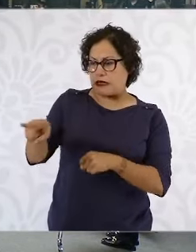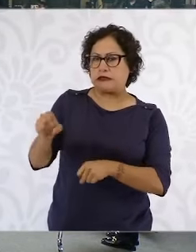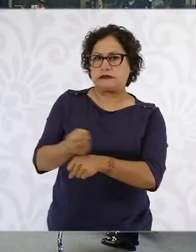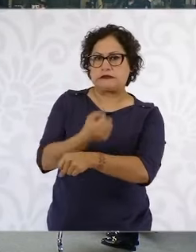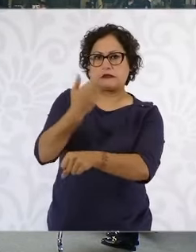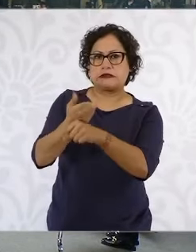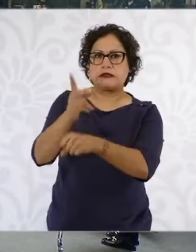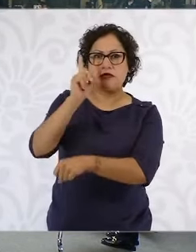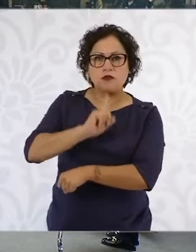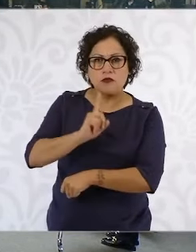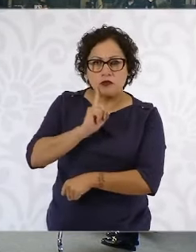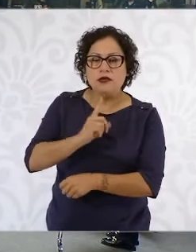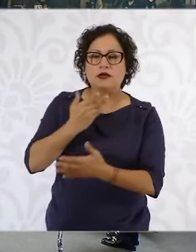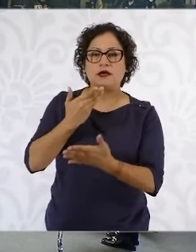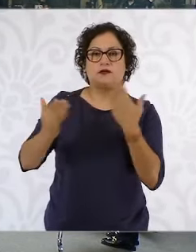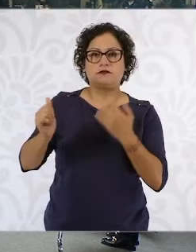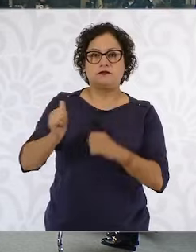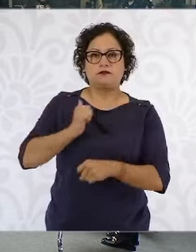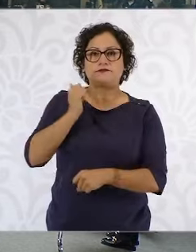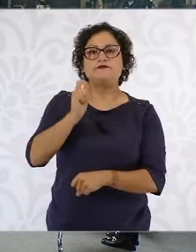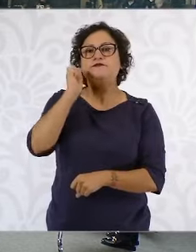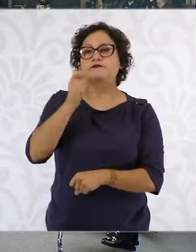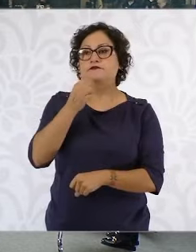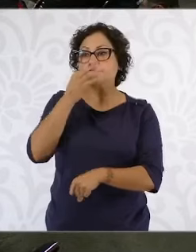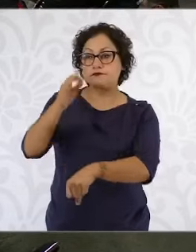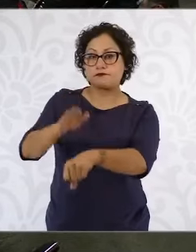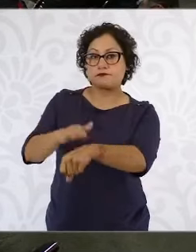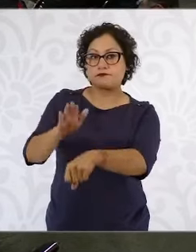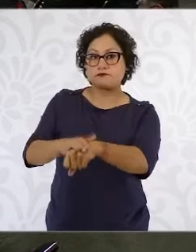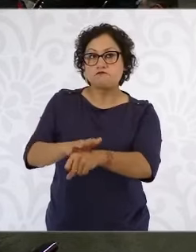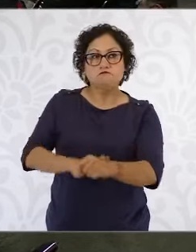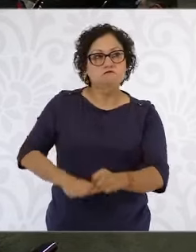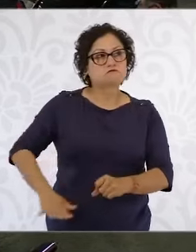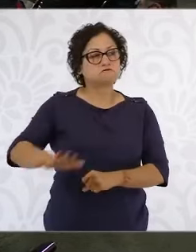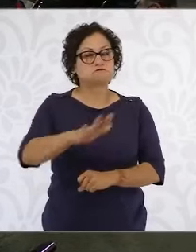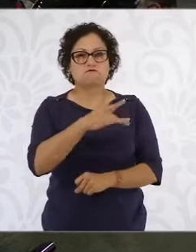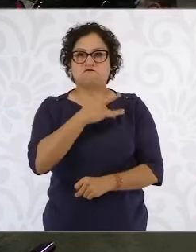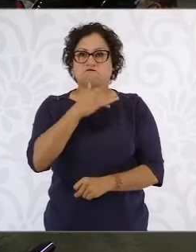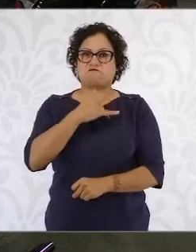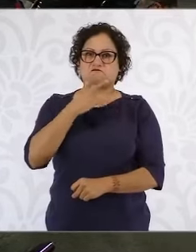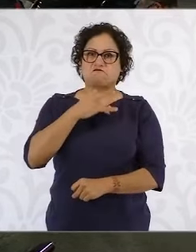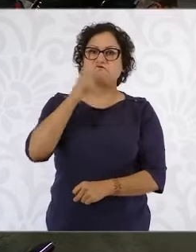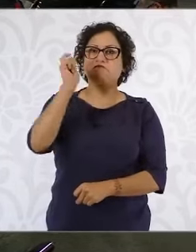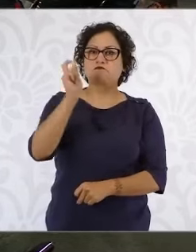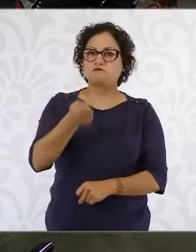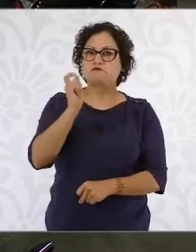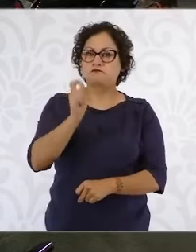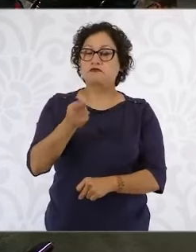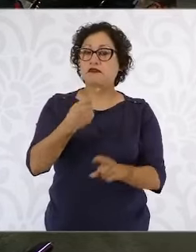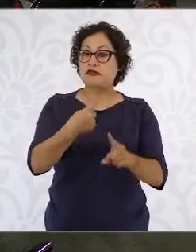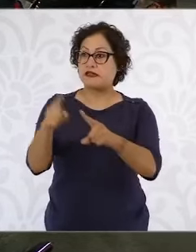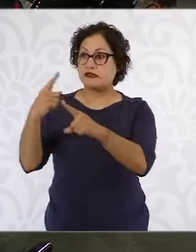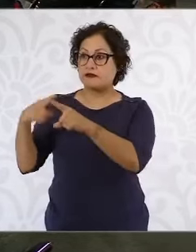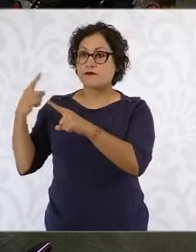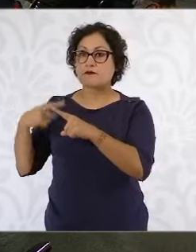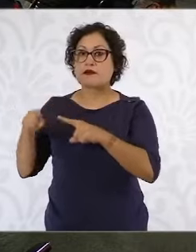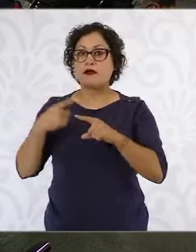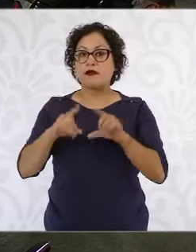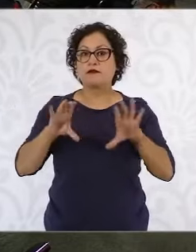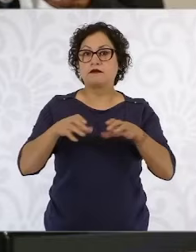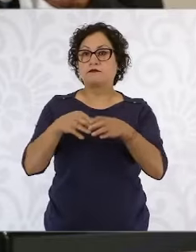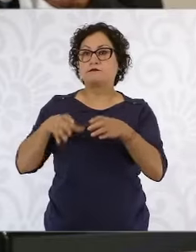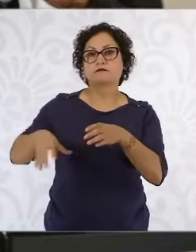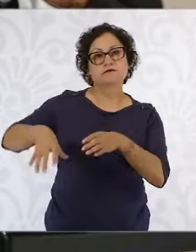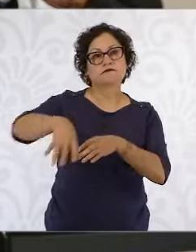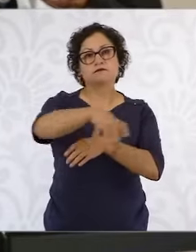se considera que aún están muy endebles estos organismos que otorgan y apoyan a las mujeres que